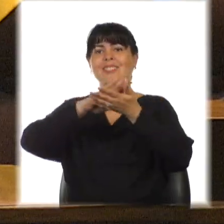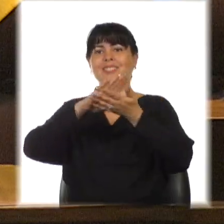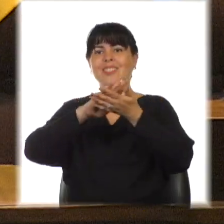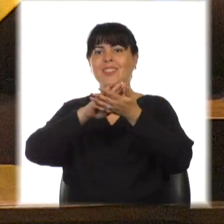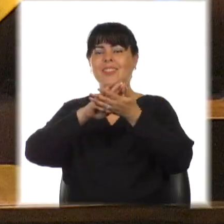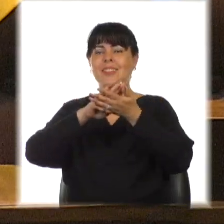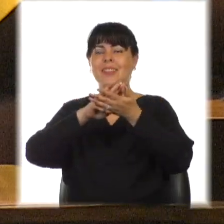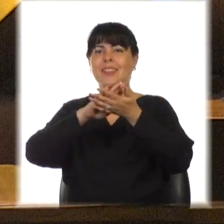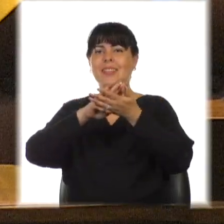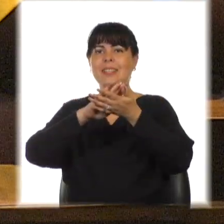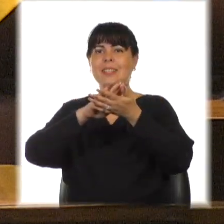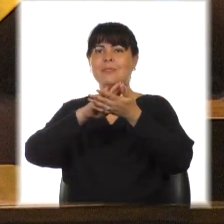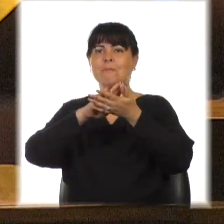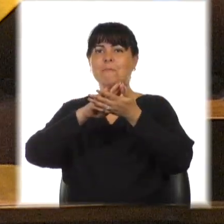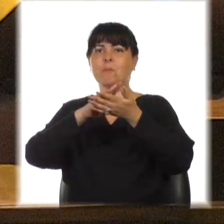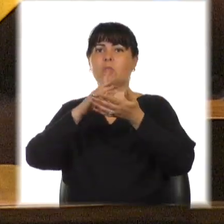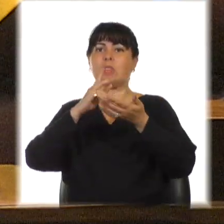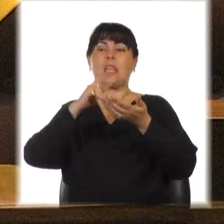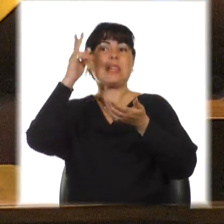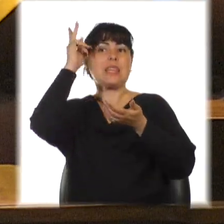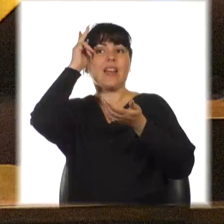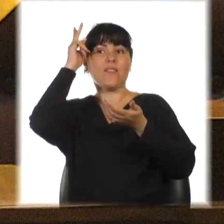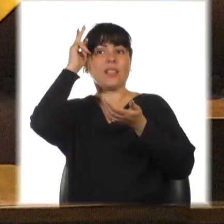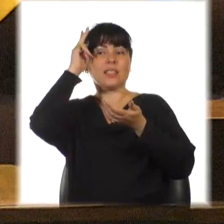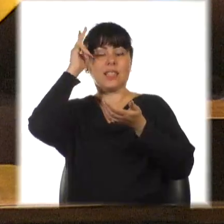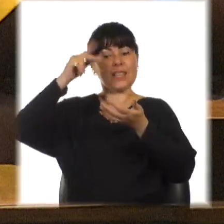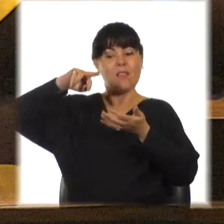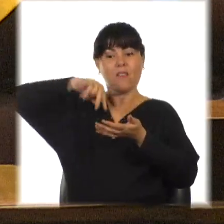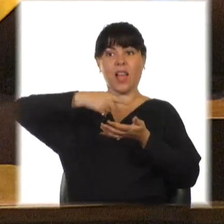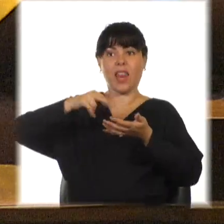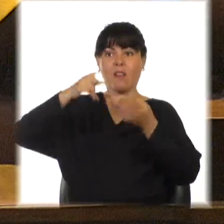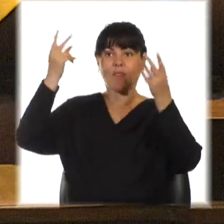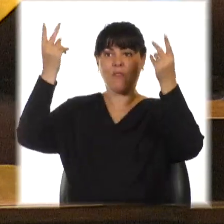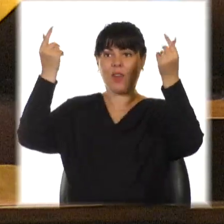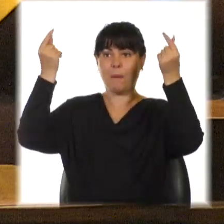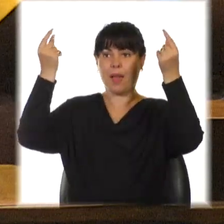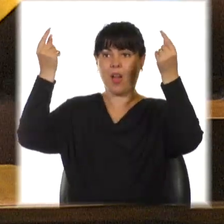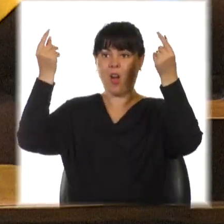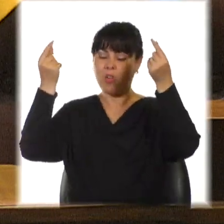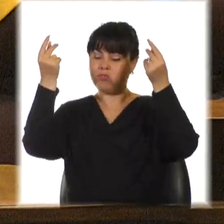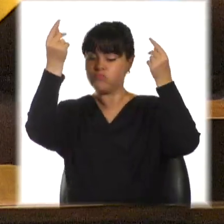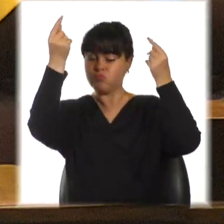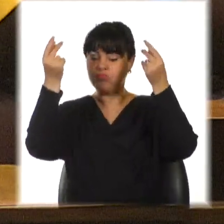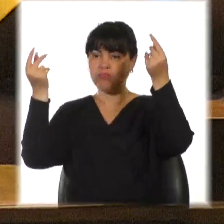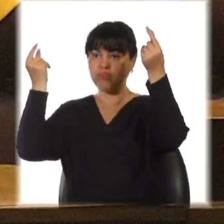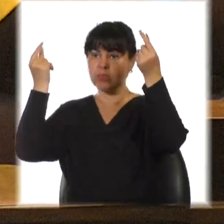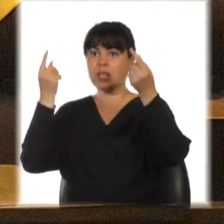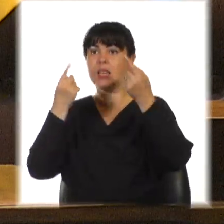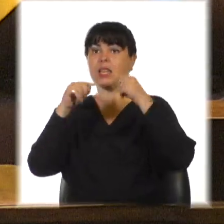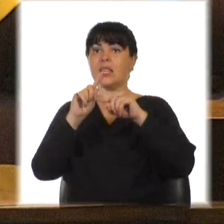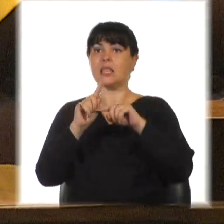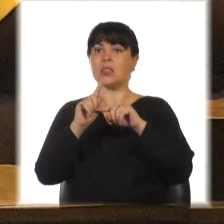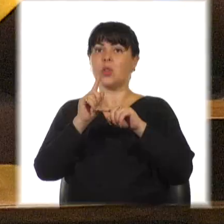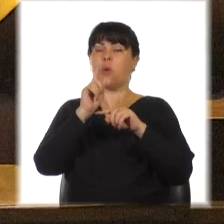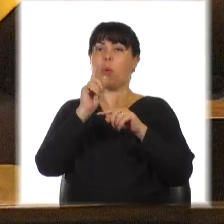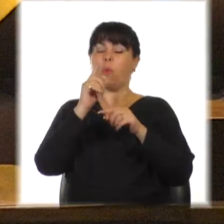Pais de Santo, travestis, que bailaban flamenco, Pai Mara de Bará, Alberto Pavés, y Pai Enrique Guardia de